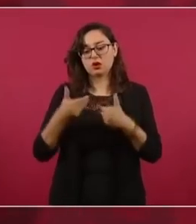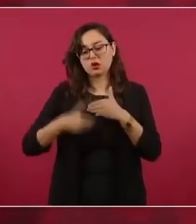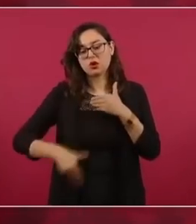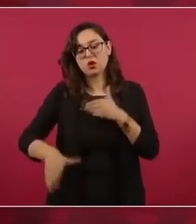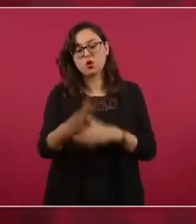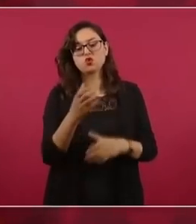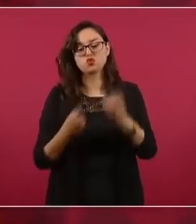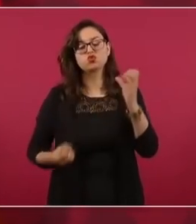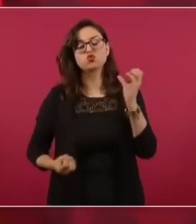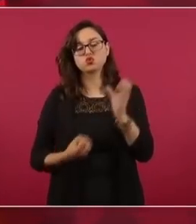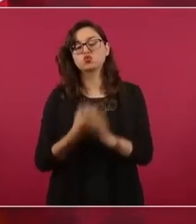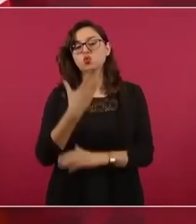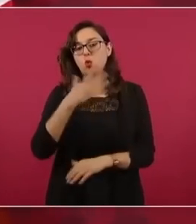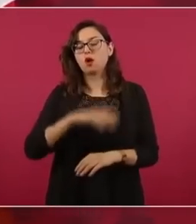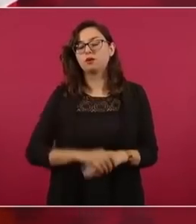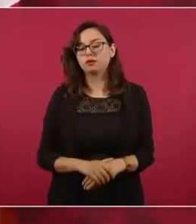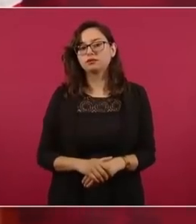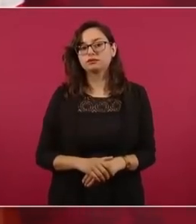Biden.